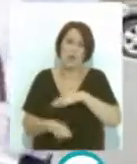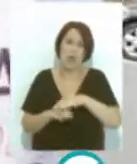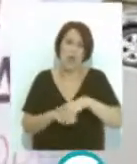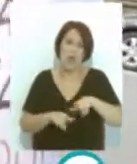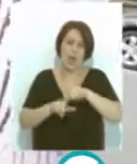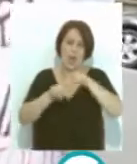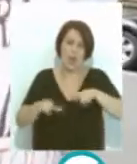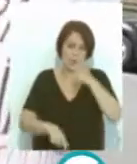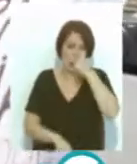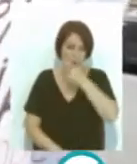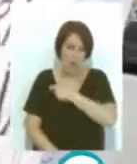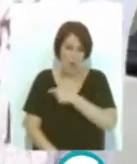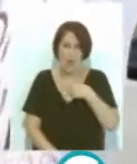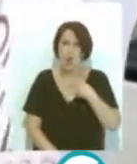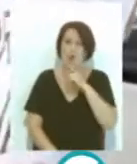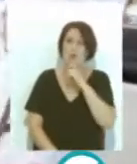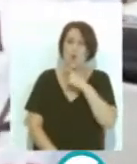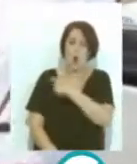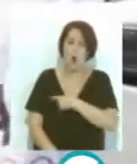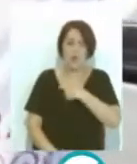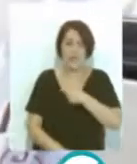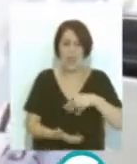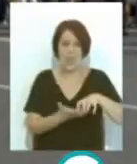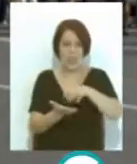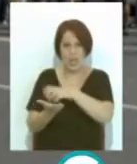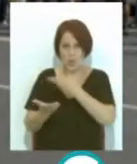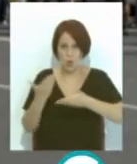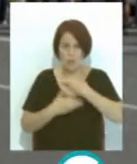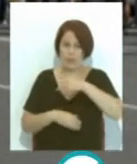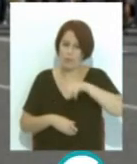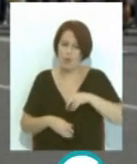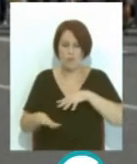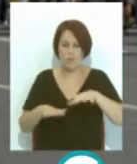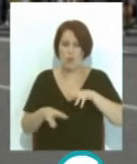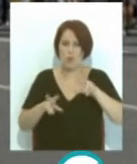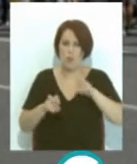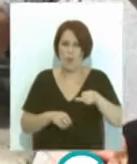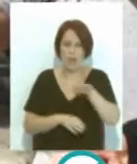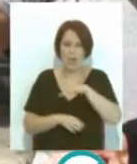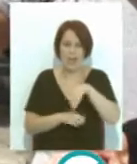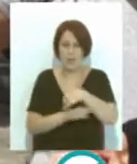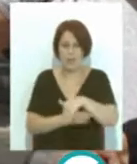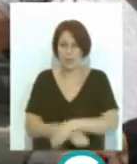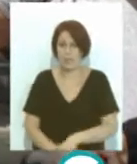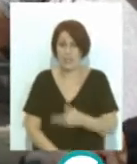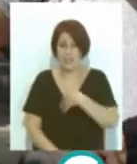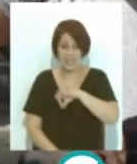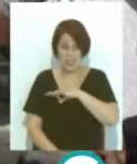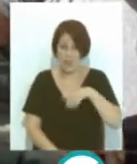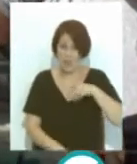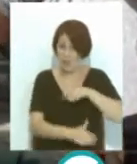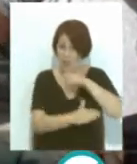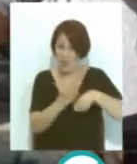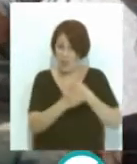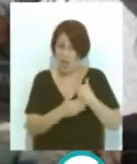Puerto Real a través del comité intercentros y también con nuevas movilizaciones en la calle Estos señores que han firmado eso